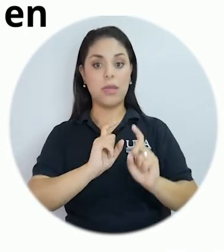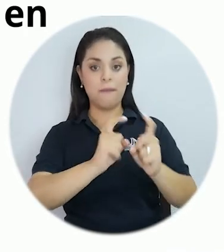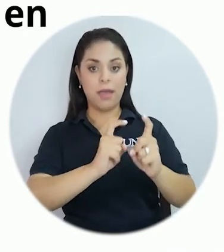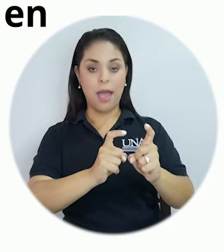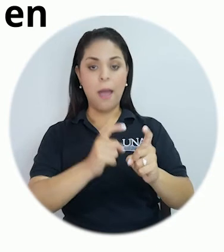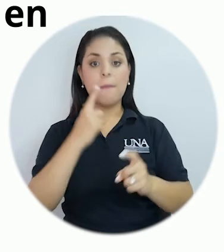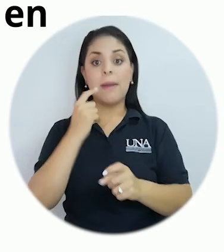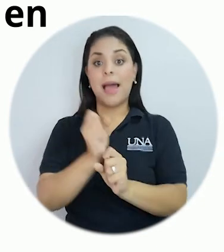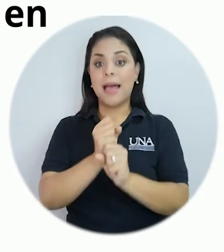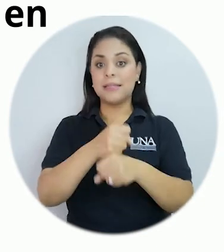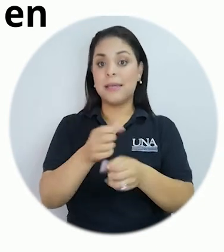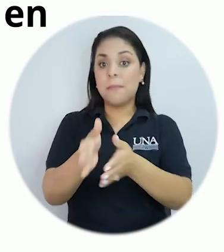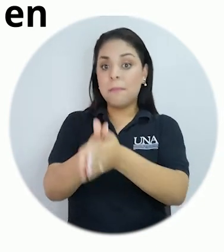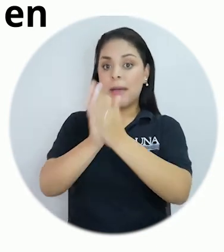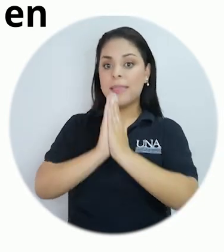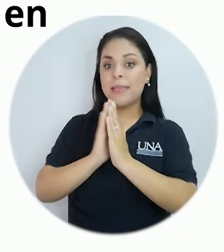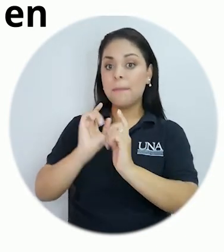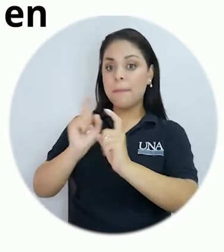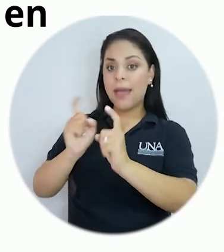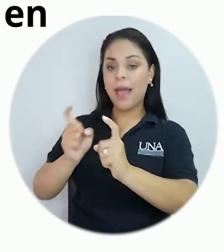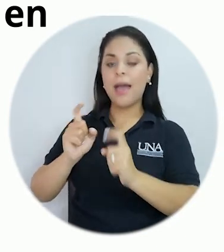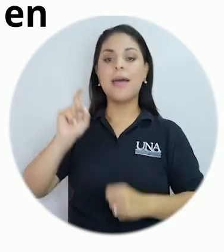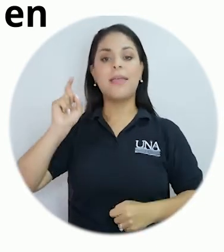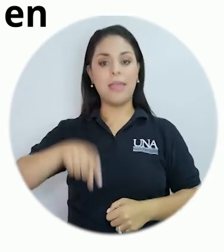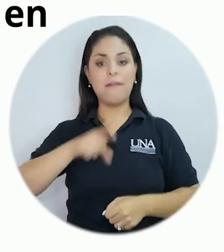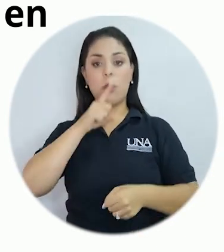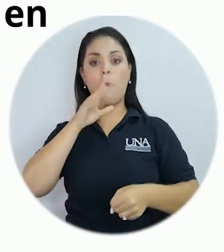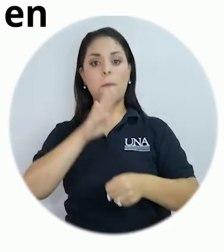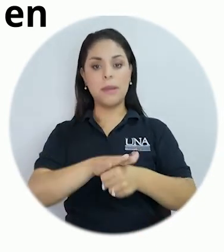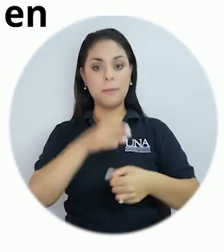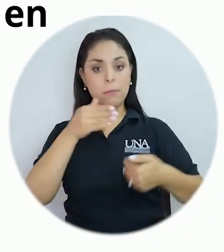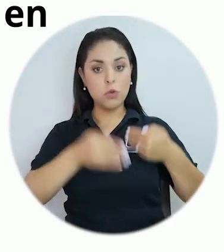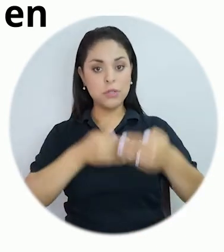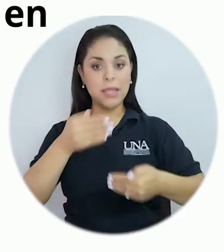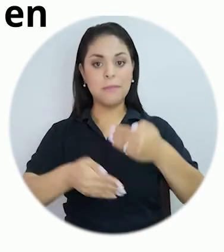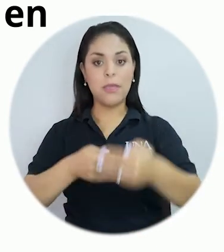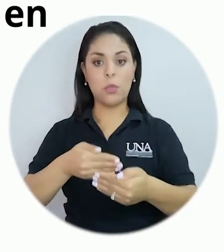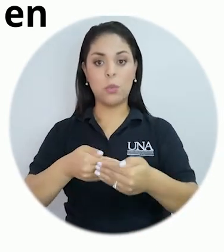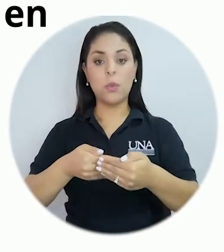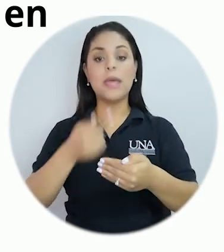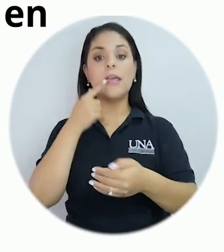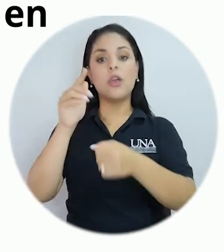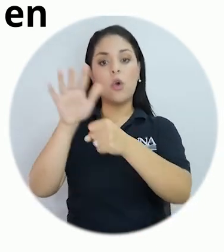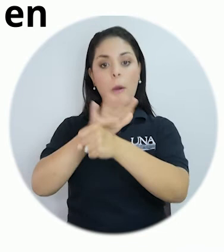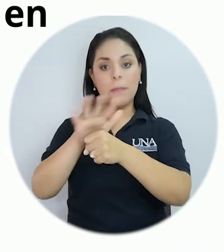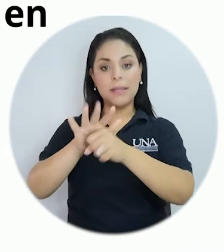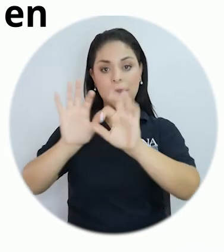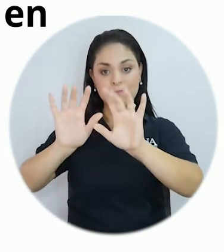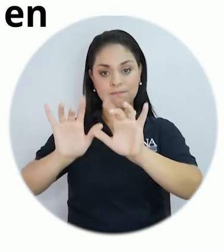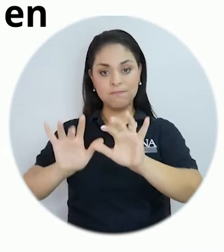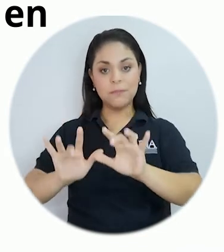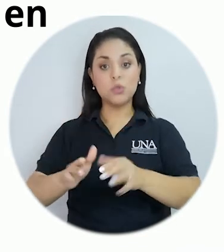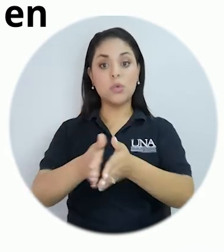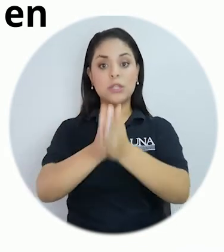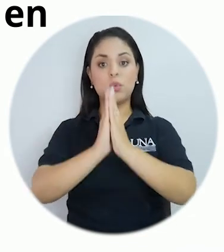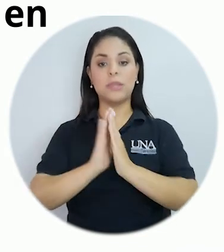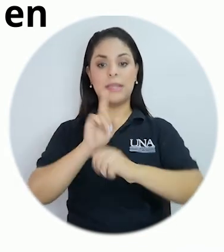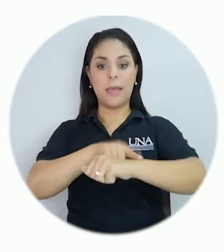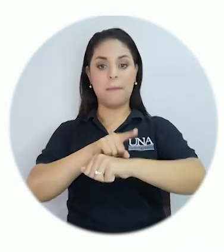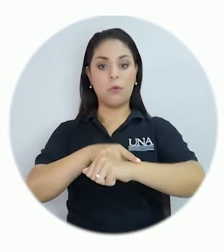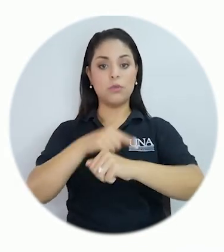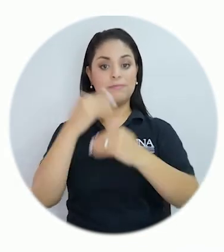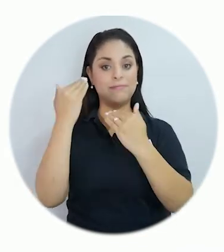realizar una solicitud de beca, deberás cumplir el procedimiento definido y completar la solicitud en el plazo